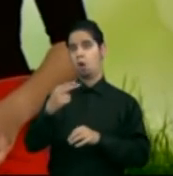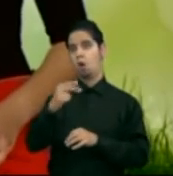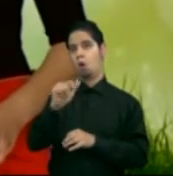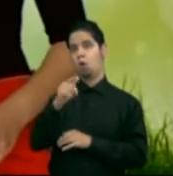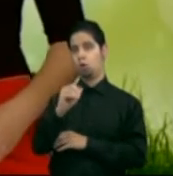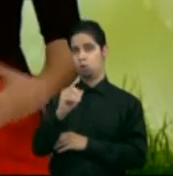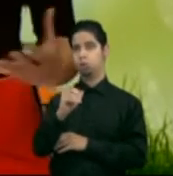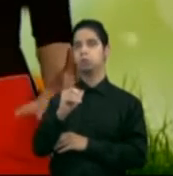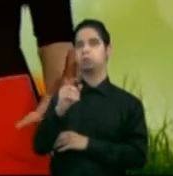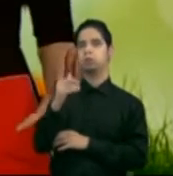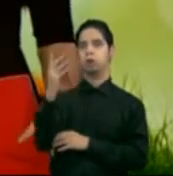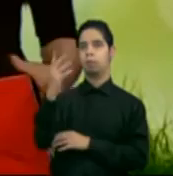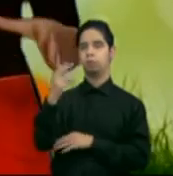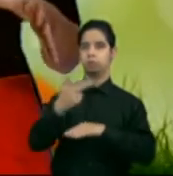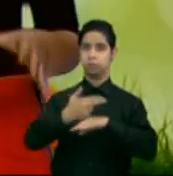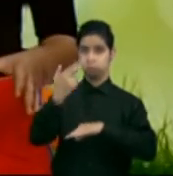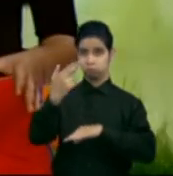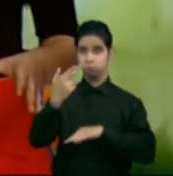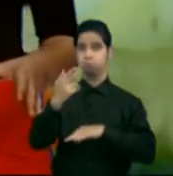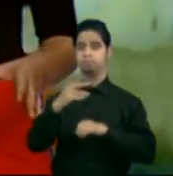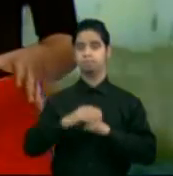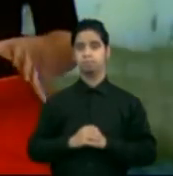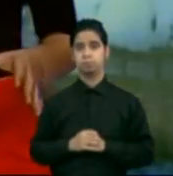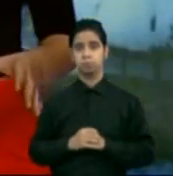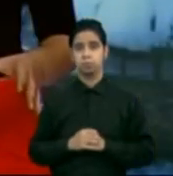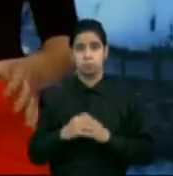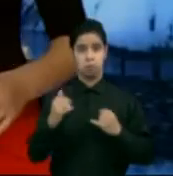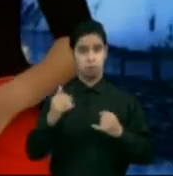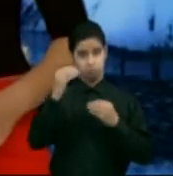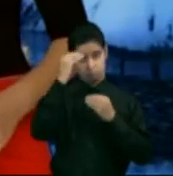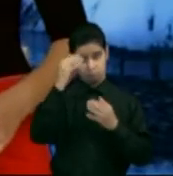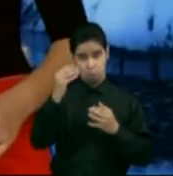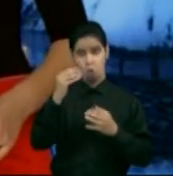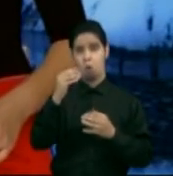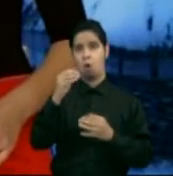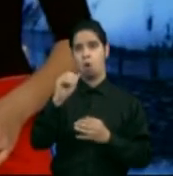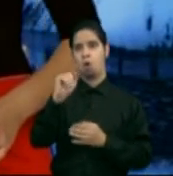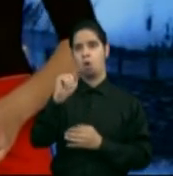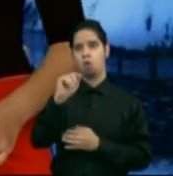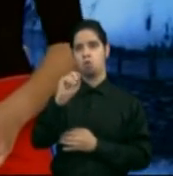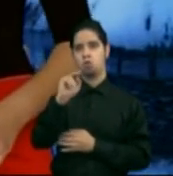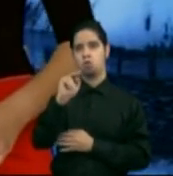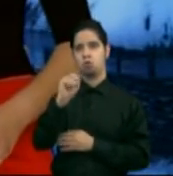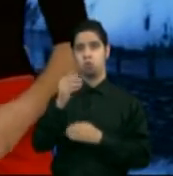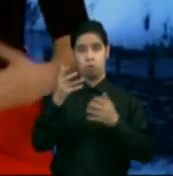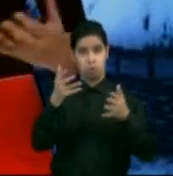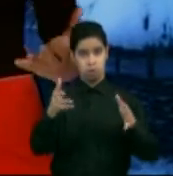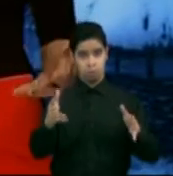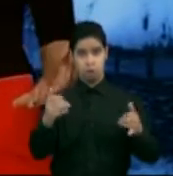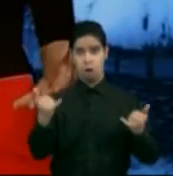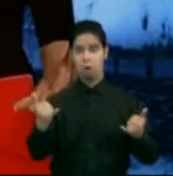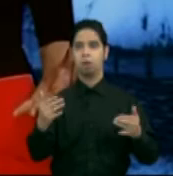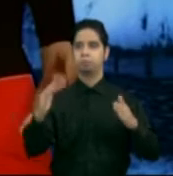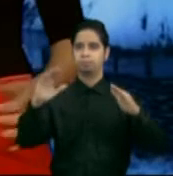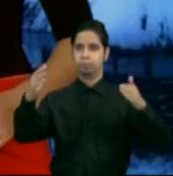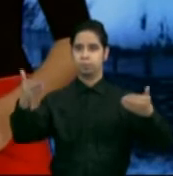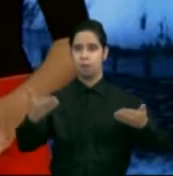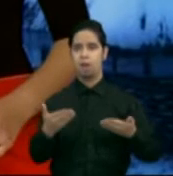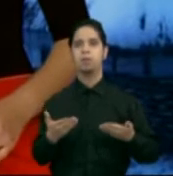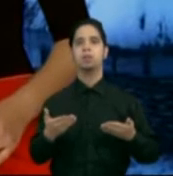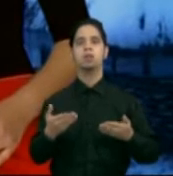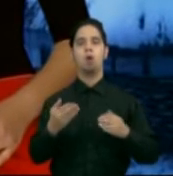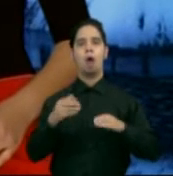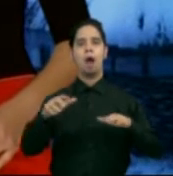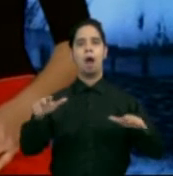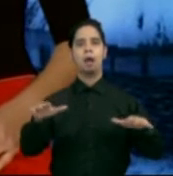moderados. Y en otros temas, nos despedimos oficialmente del otoño y le damos la bienvenida al invierno. El solsticio ocurrió a eso de